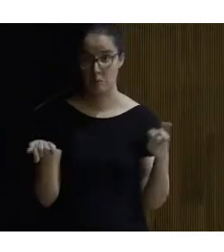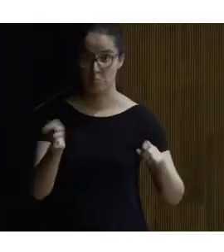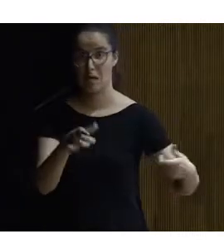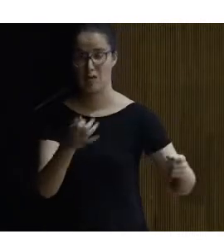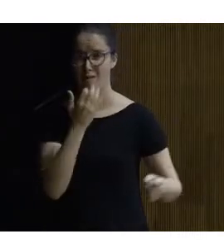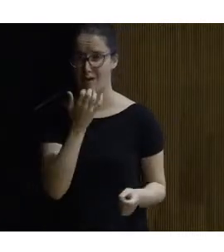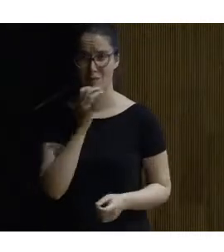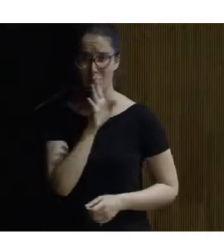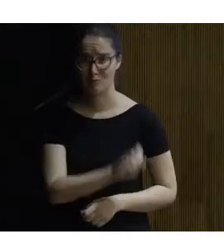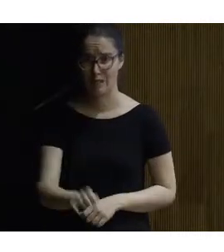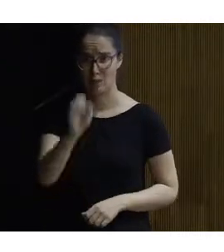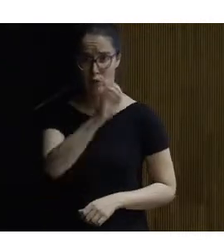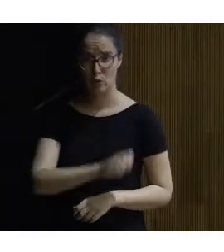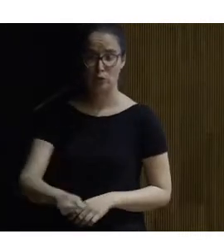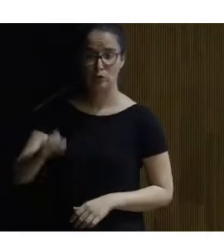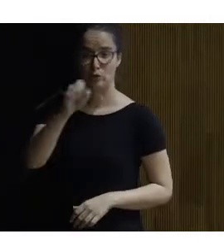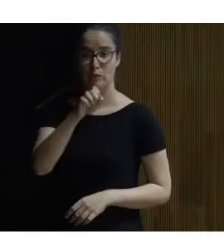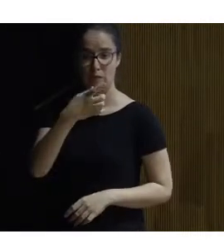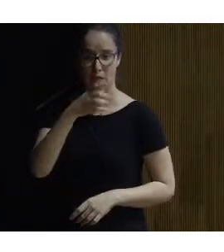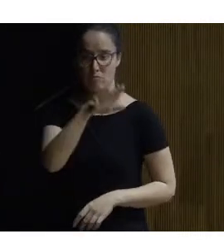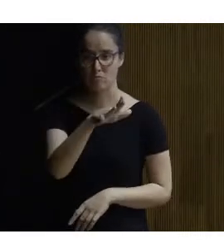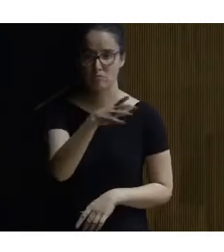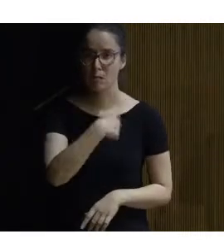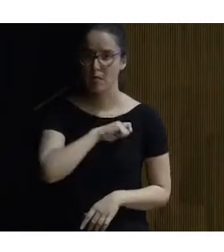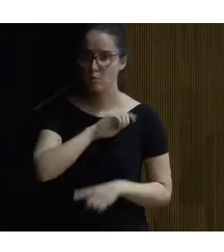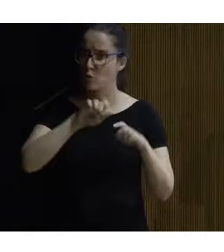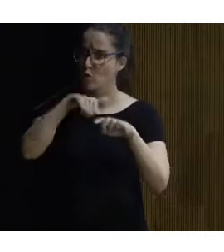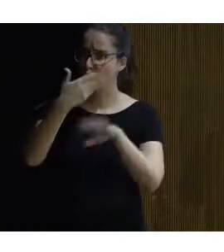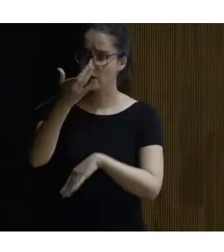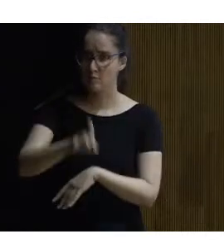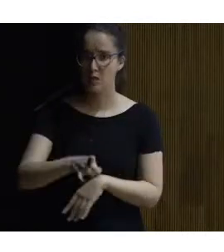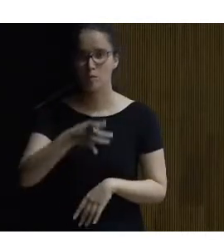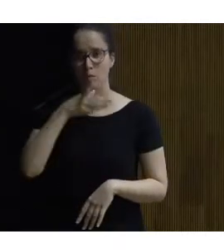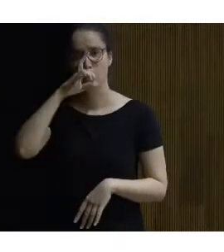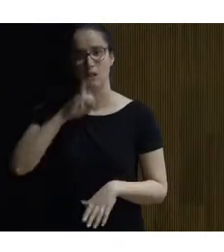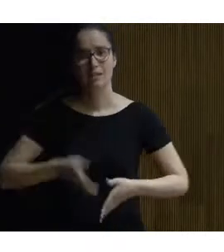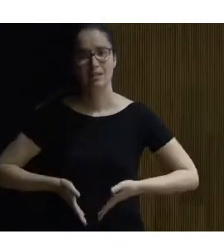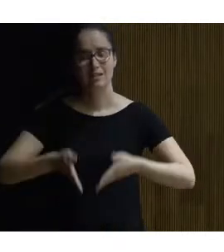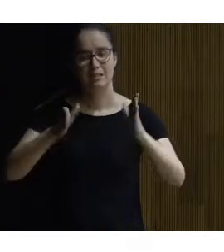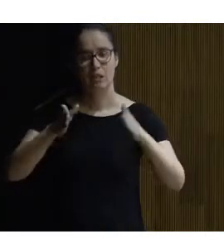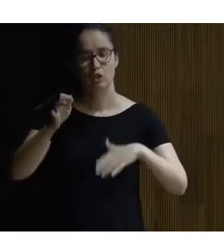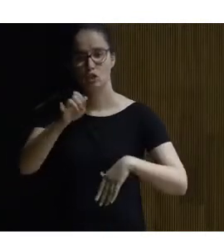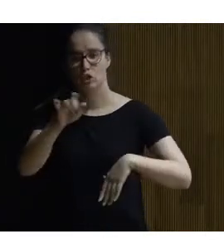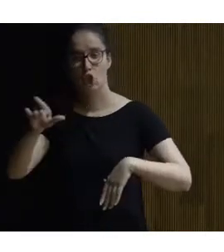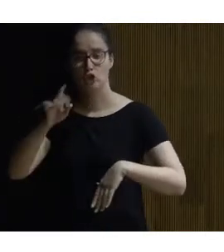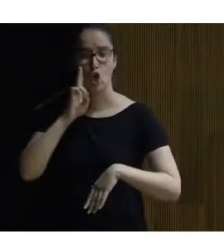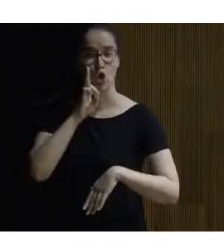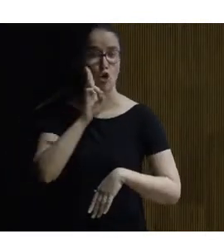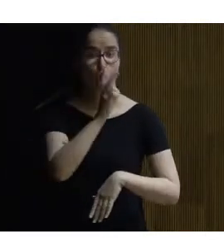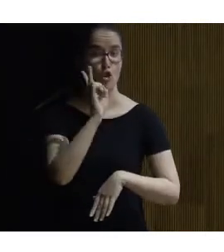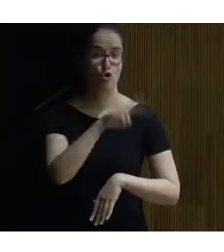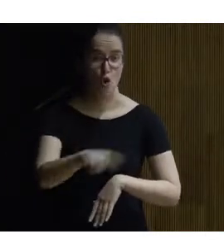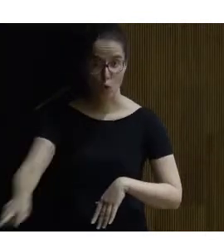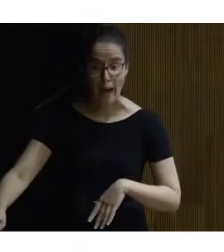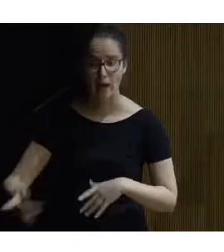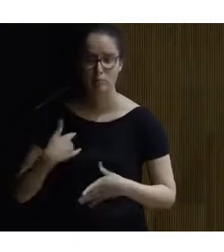ejemplos magníficos no solamente en nuestro país sino fuera ¿no? y me estoy acordando ahora pues de la senda de los trolls en Noruega que desde mi punto de vista